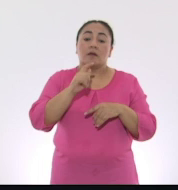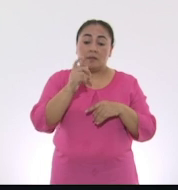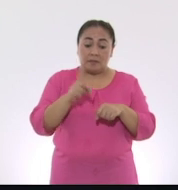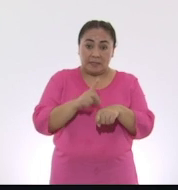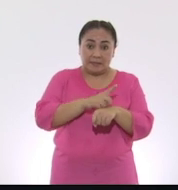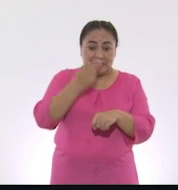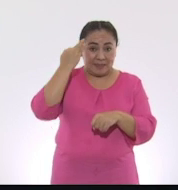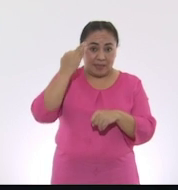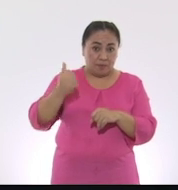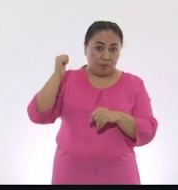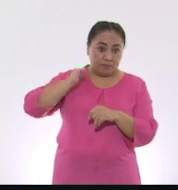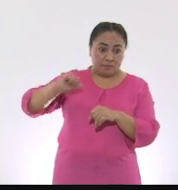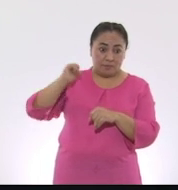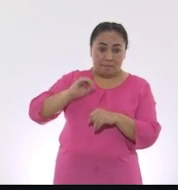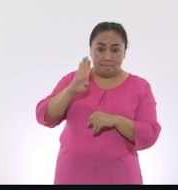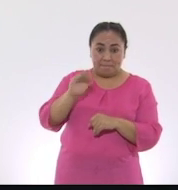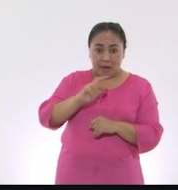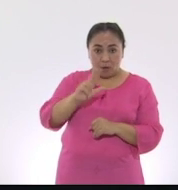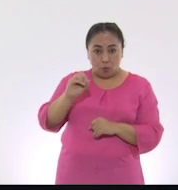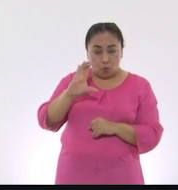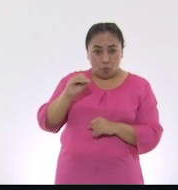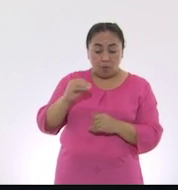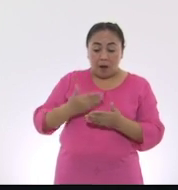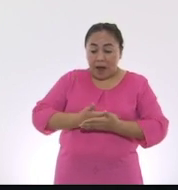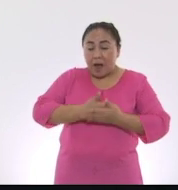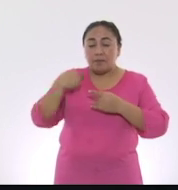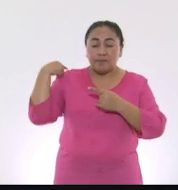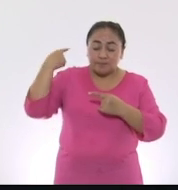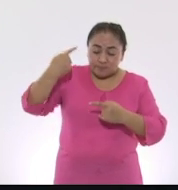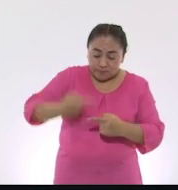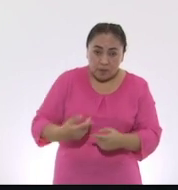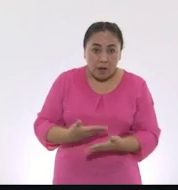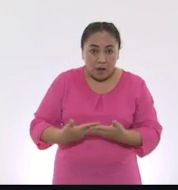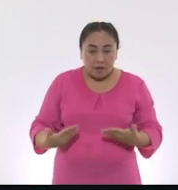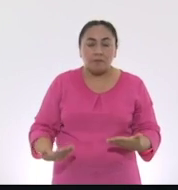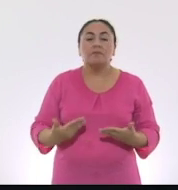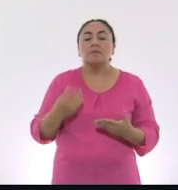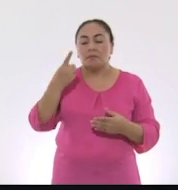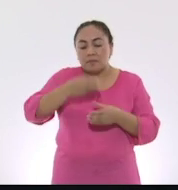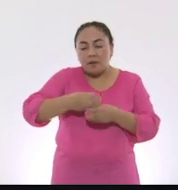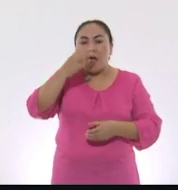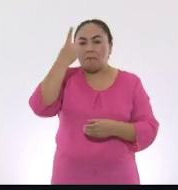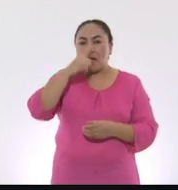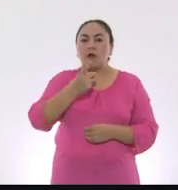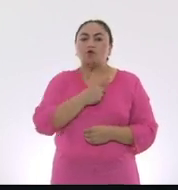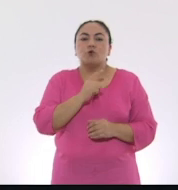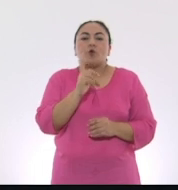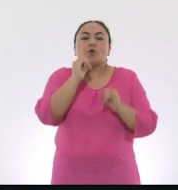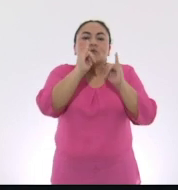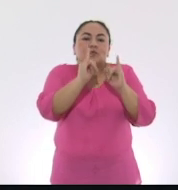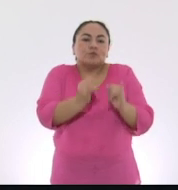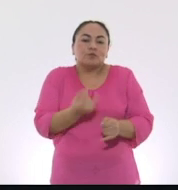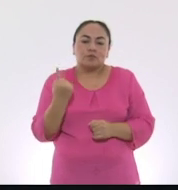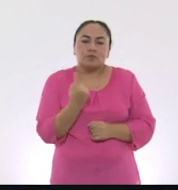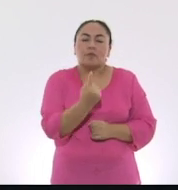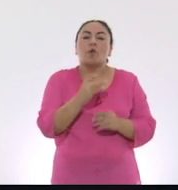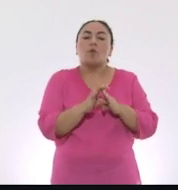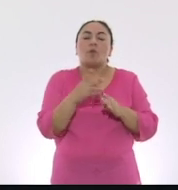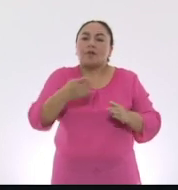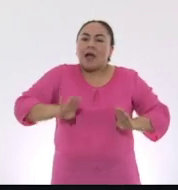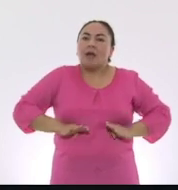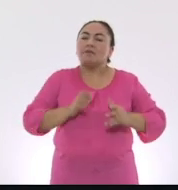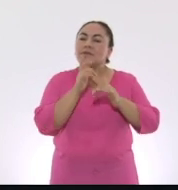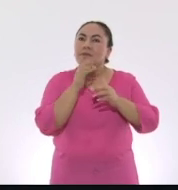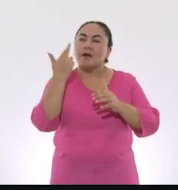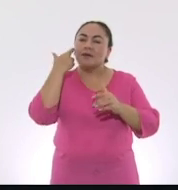el periodo barroco hasta la actualidad, varios compositores han escrito conciertos para Fagot Solista, en donde se explotan todas las cualidades